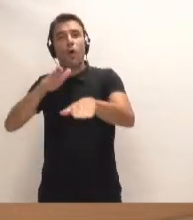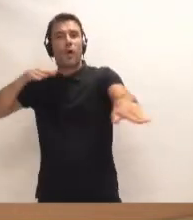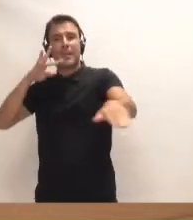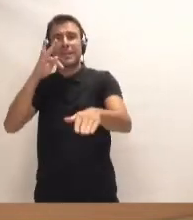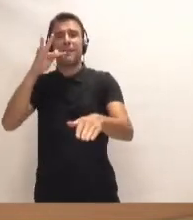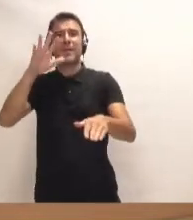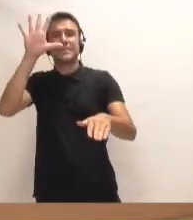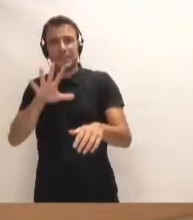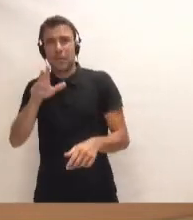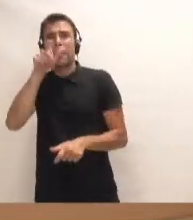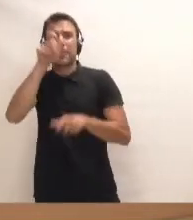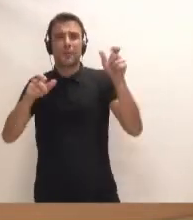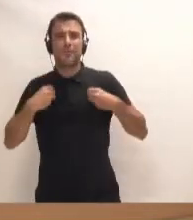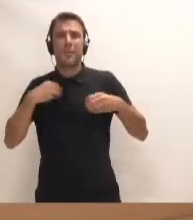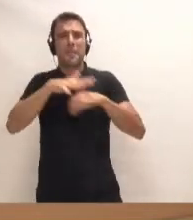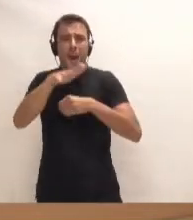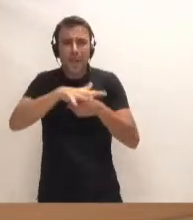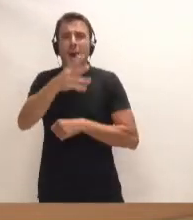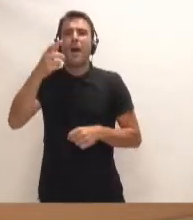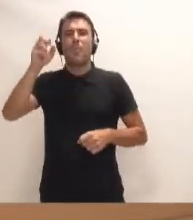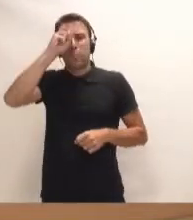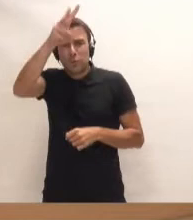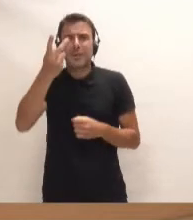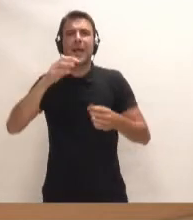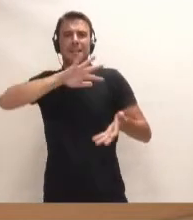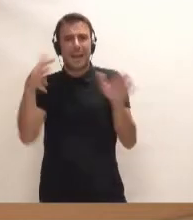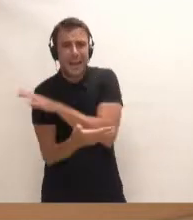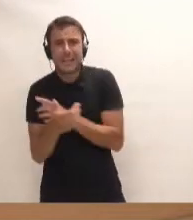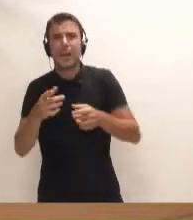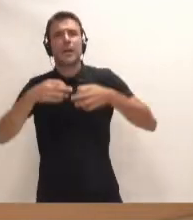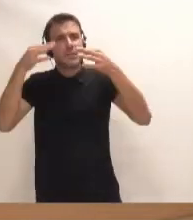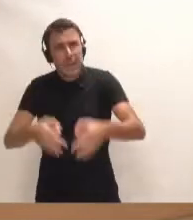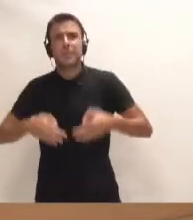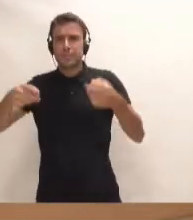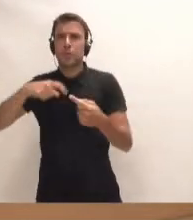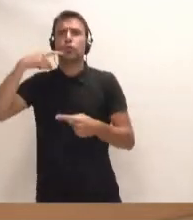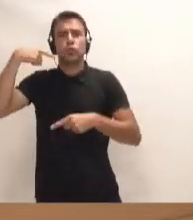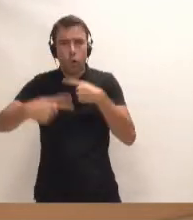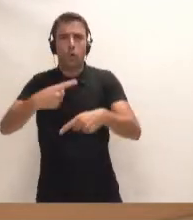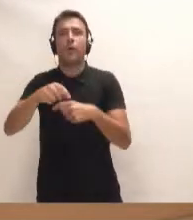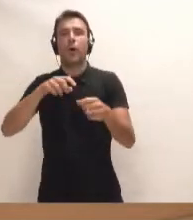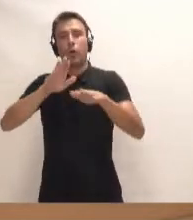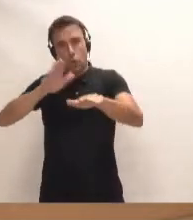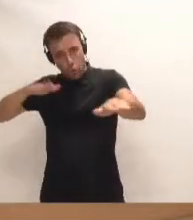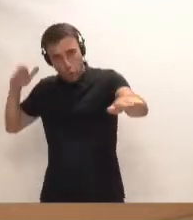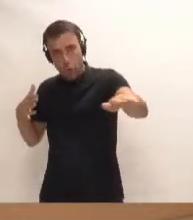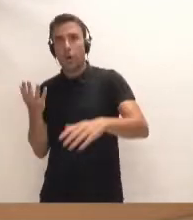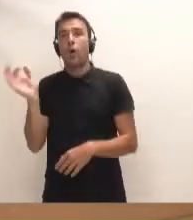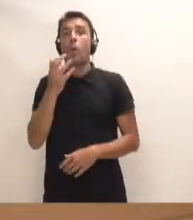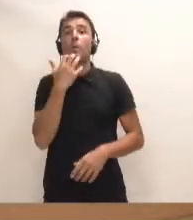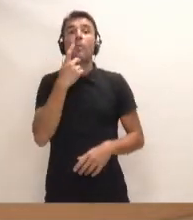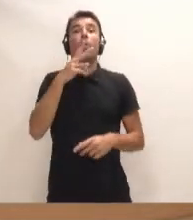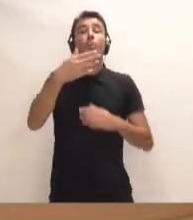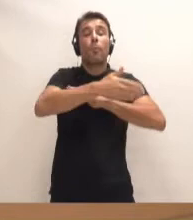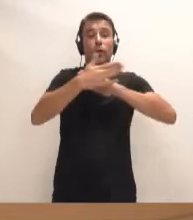la gente de Bajamar, Punta de la Hidalgo, Tegueste, que está todos los días en colas, o los problemas que están sufriendo de colapso del puerto de los cristianos.